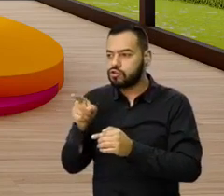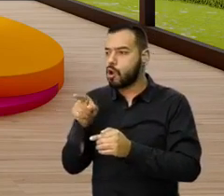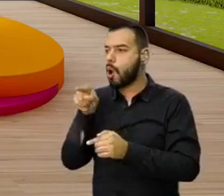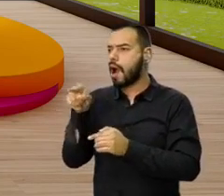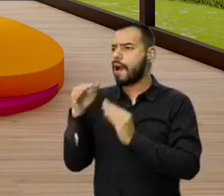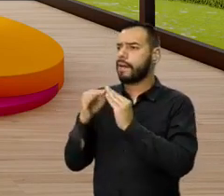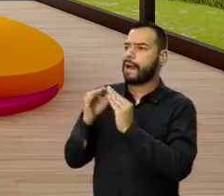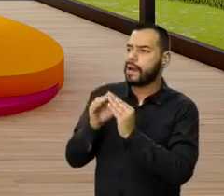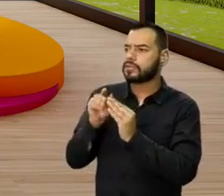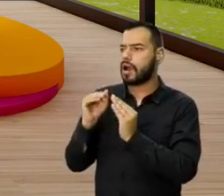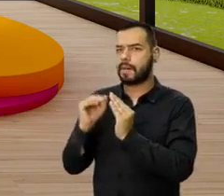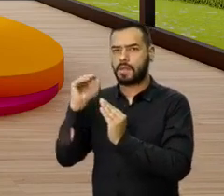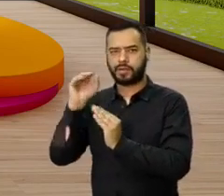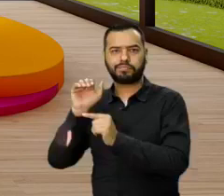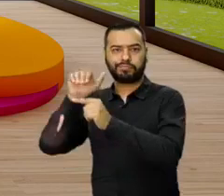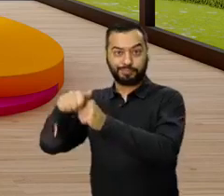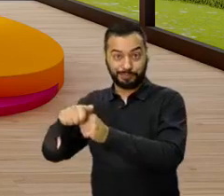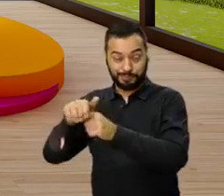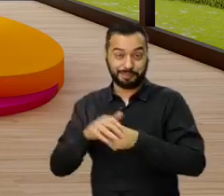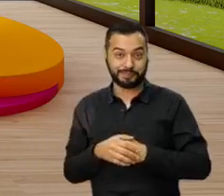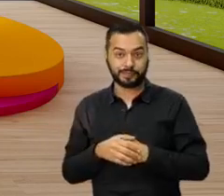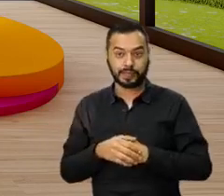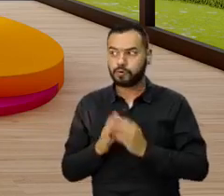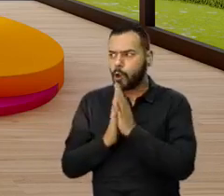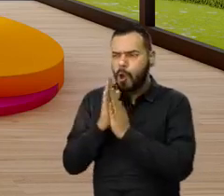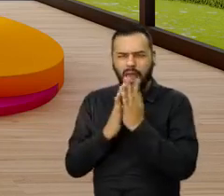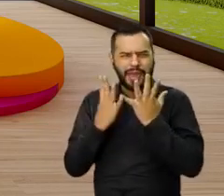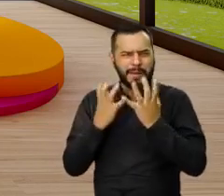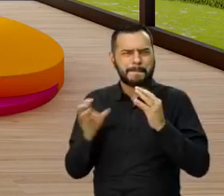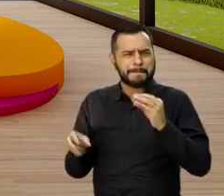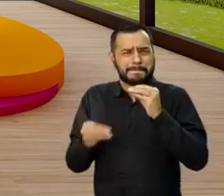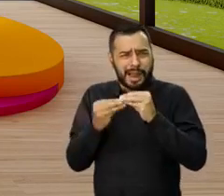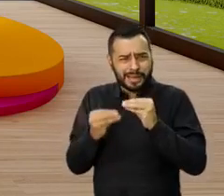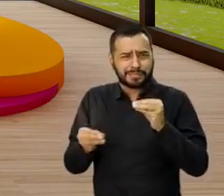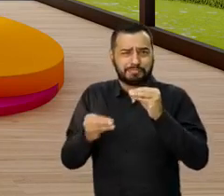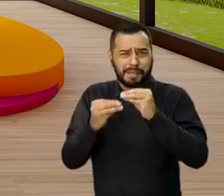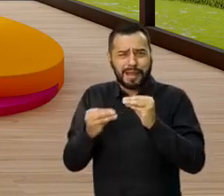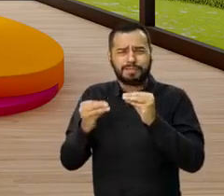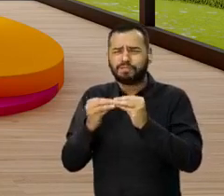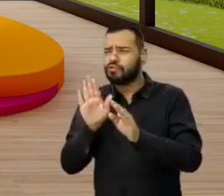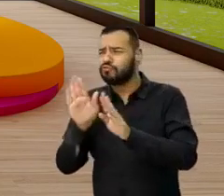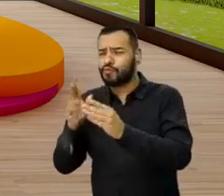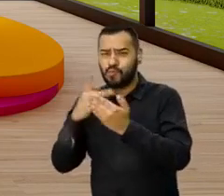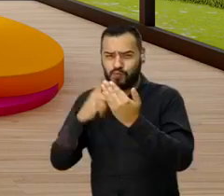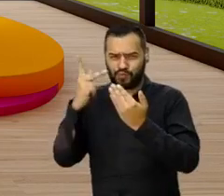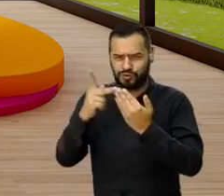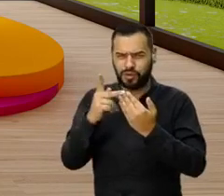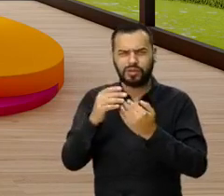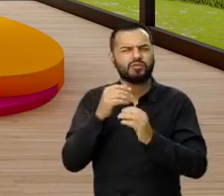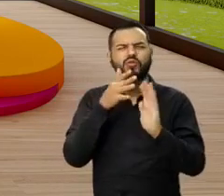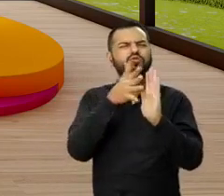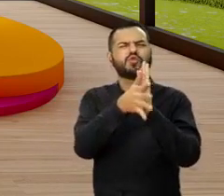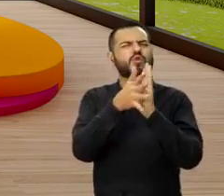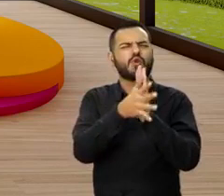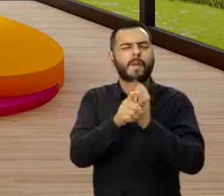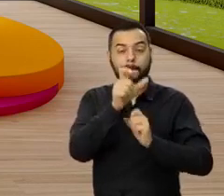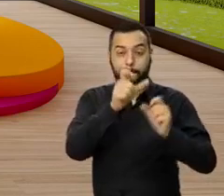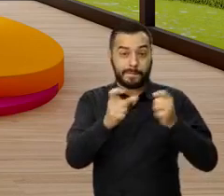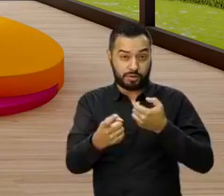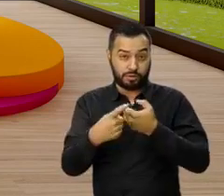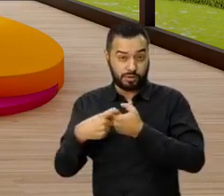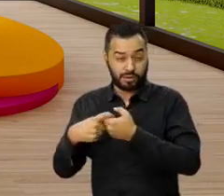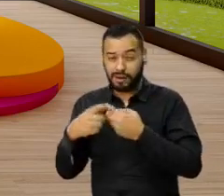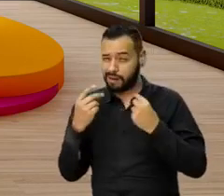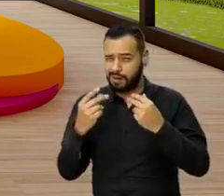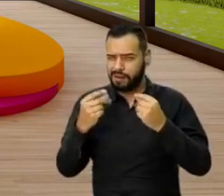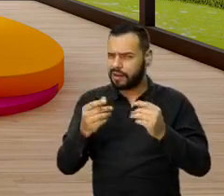vivienda. Bueno, yo creo que todos queremos saber más sobre estos proyectos, así que contémosles a nuestros seguidores